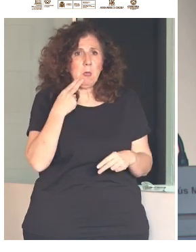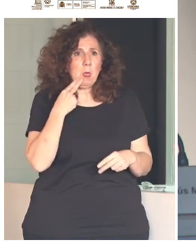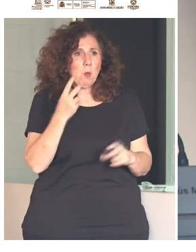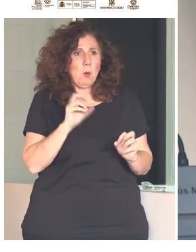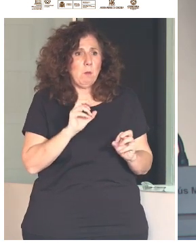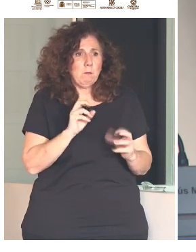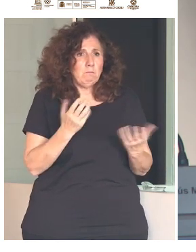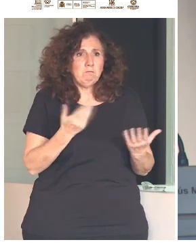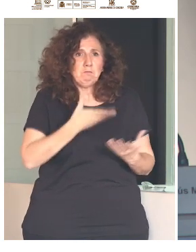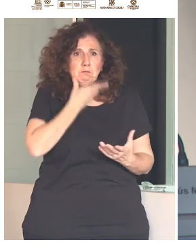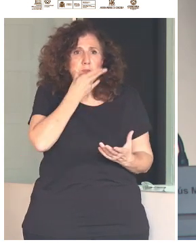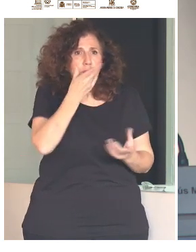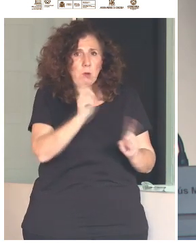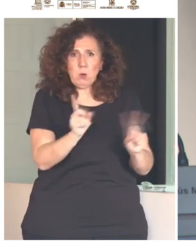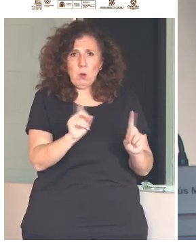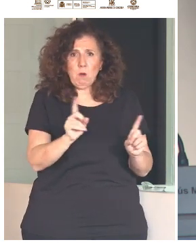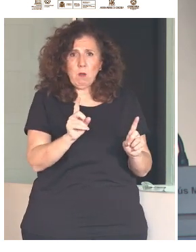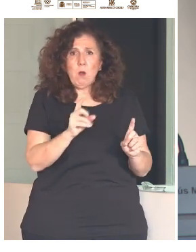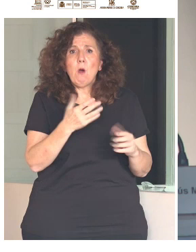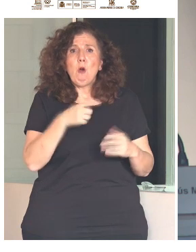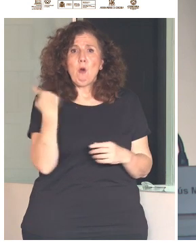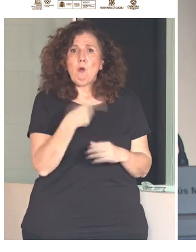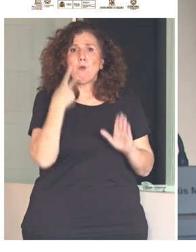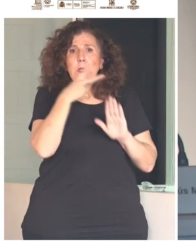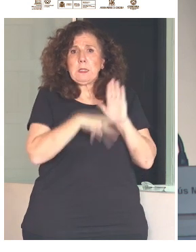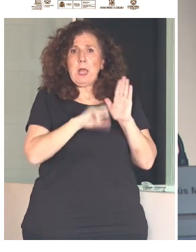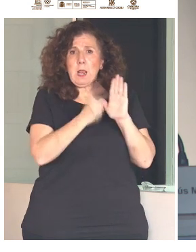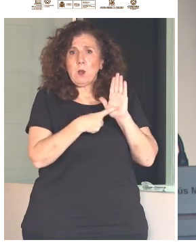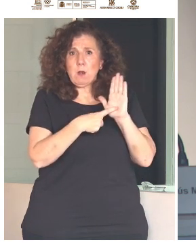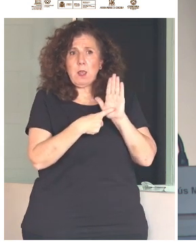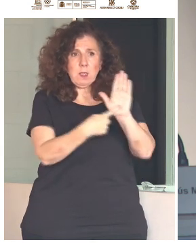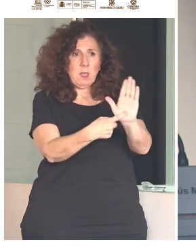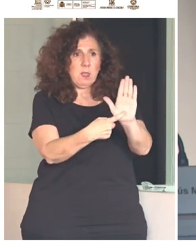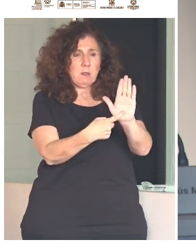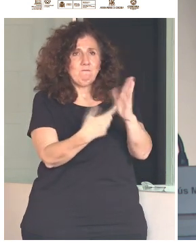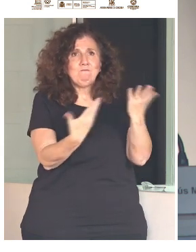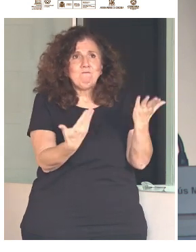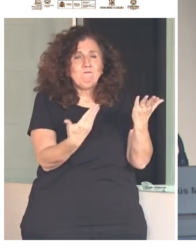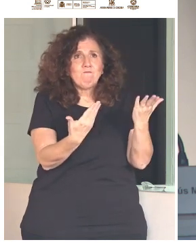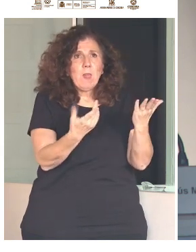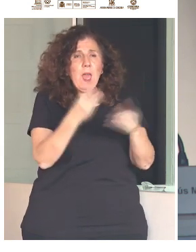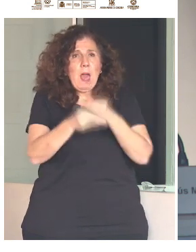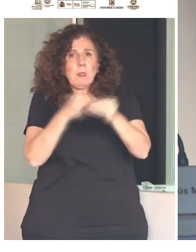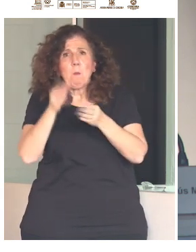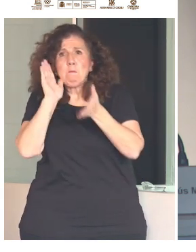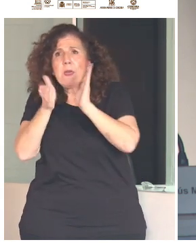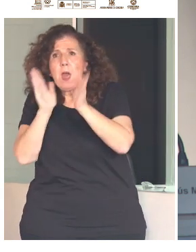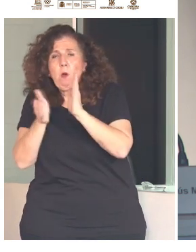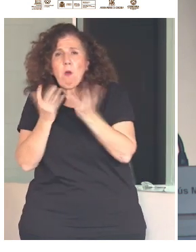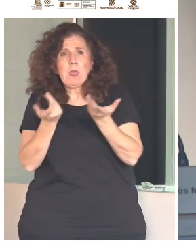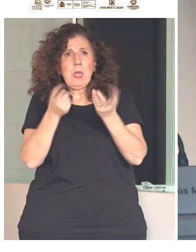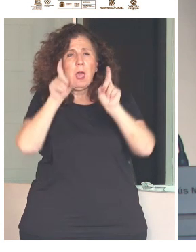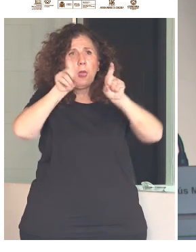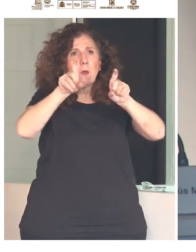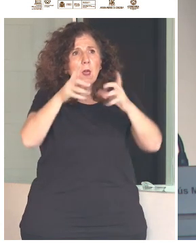rubor. Nuestras leyes no valen menos. Si estamos haciendo pedagogía, si estamos invocando el